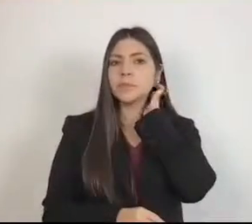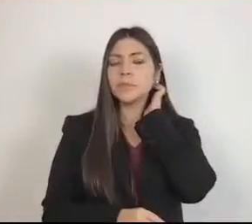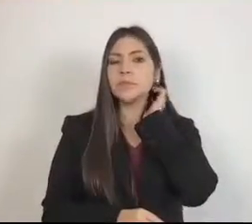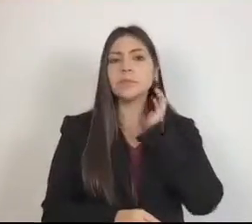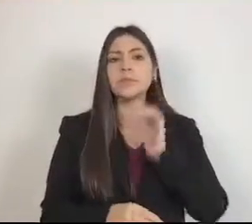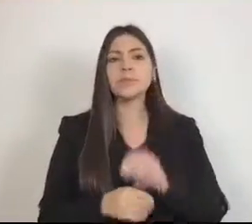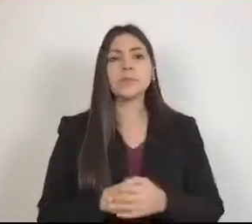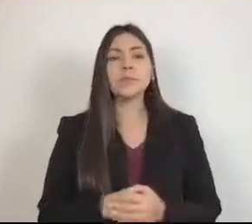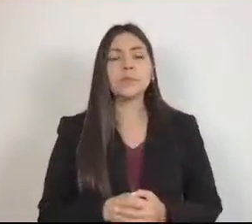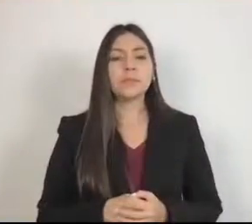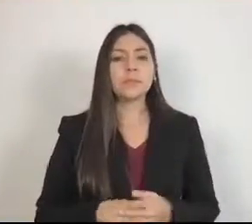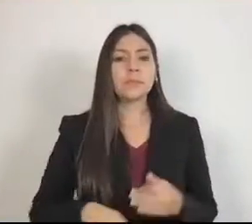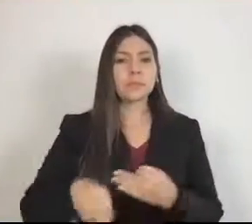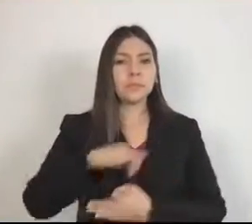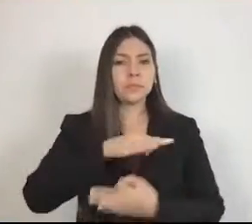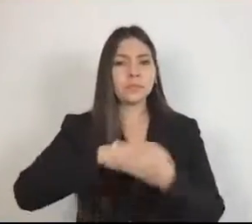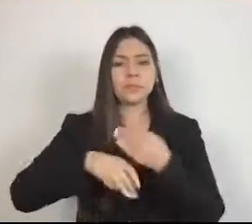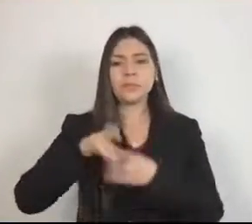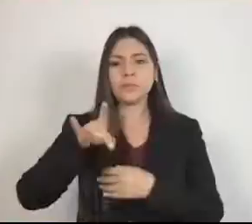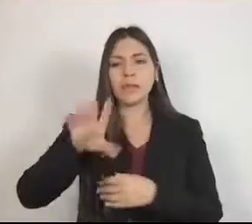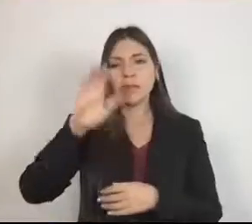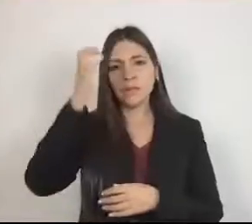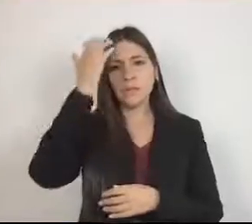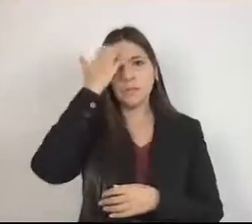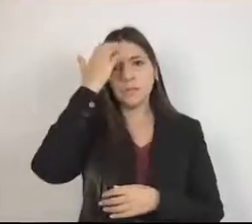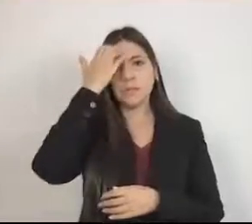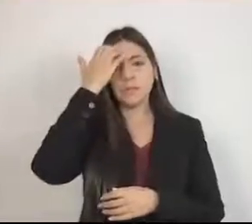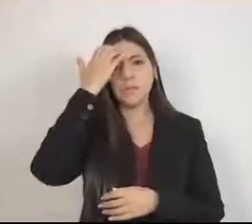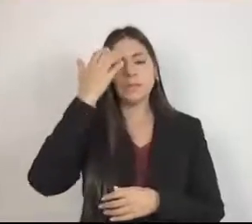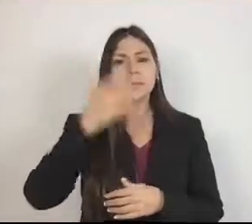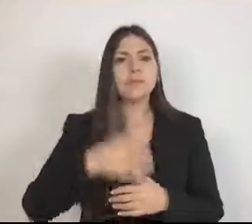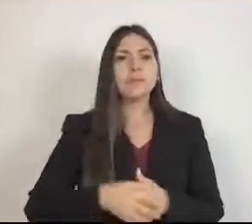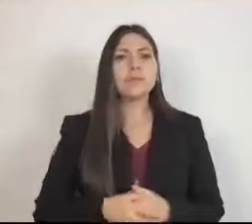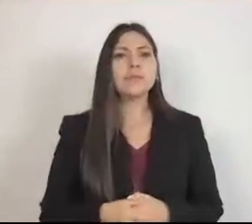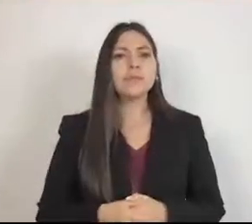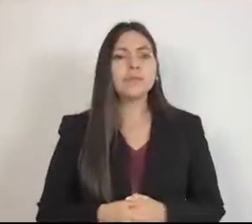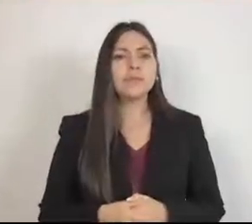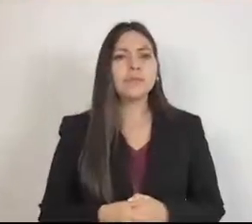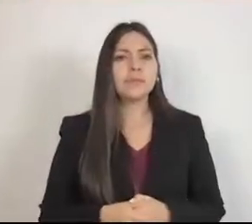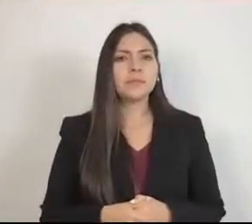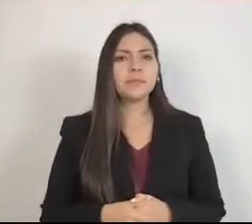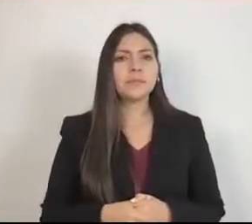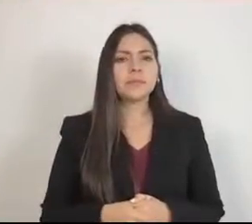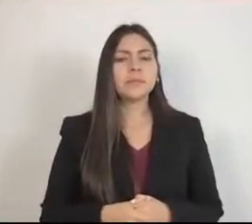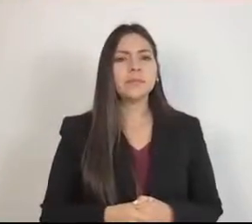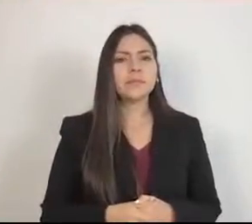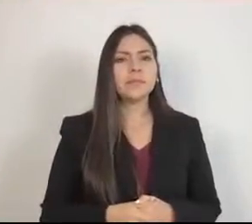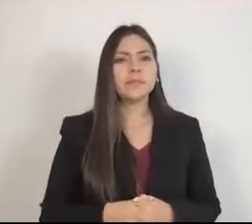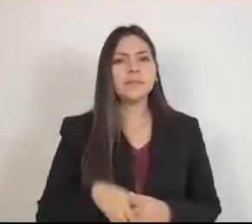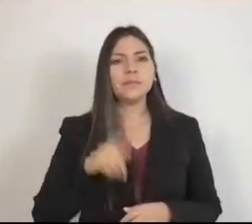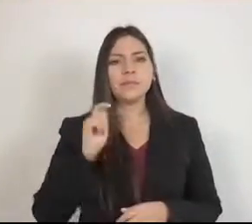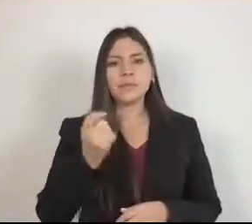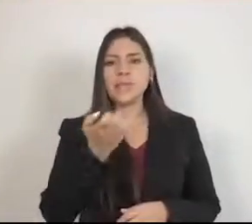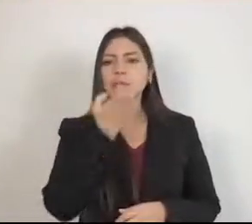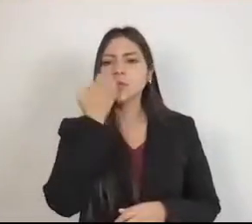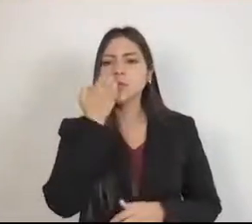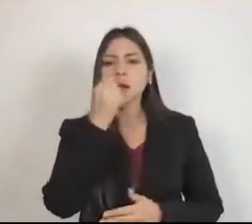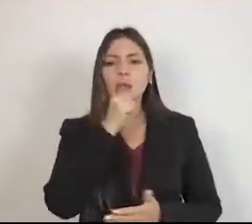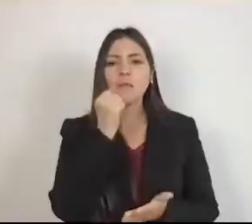todos conocemos las cuotas obligatorias en las escuelas,